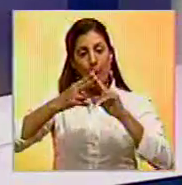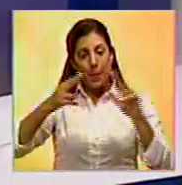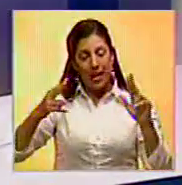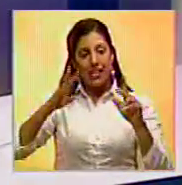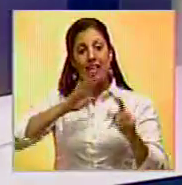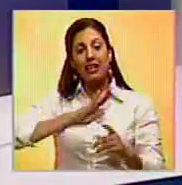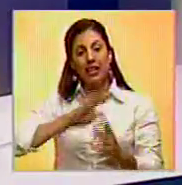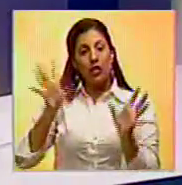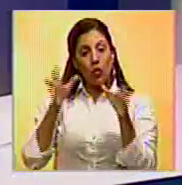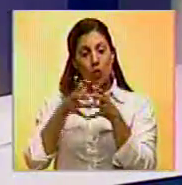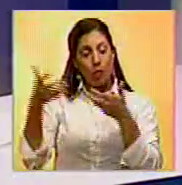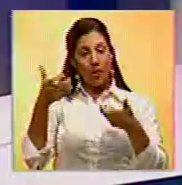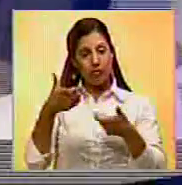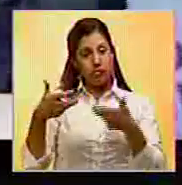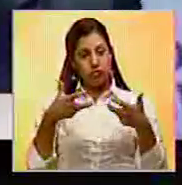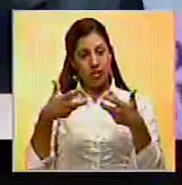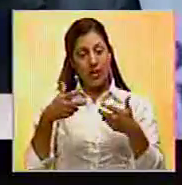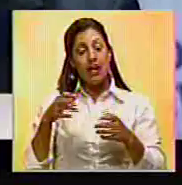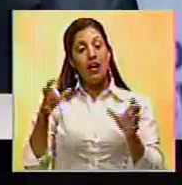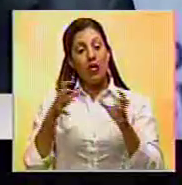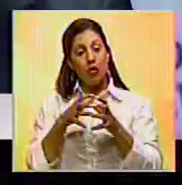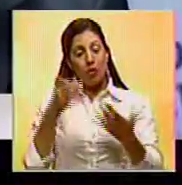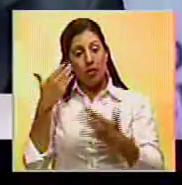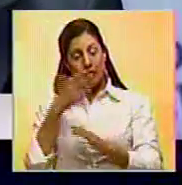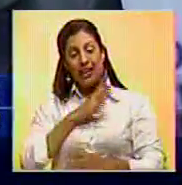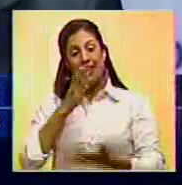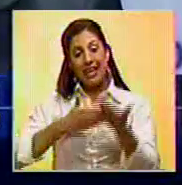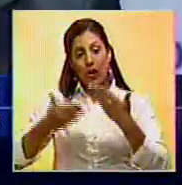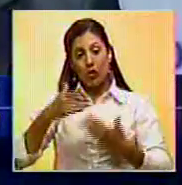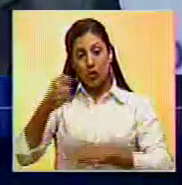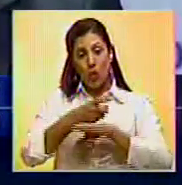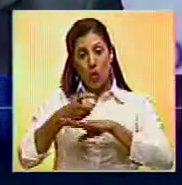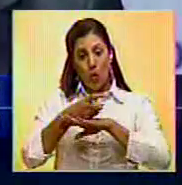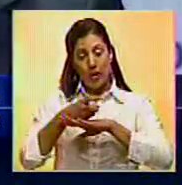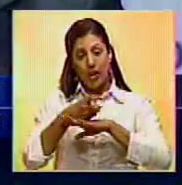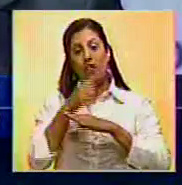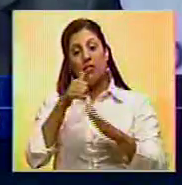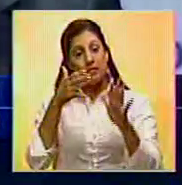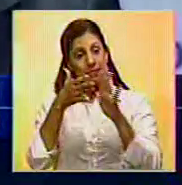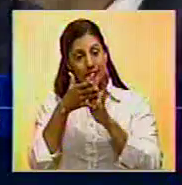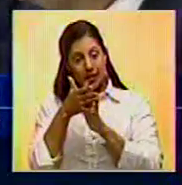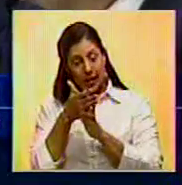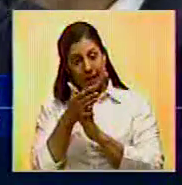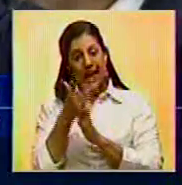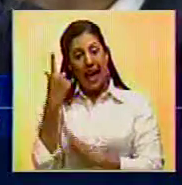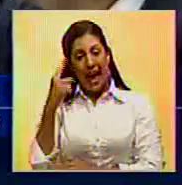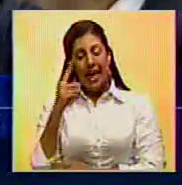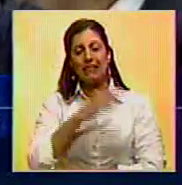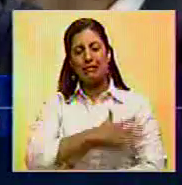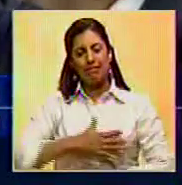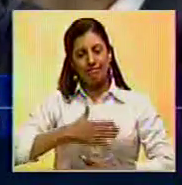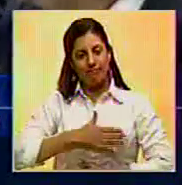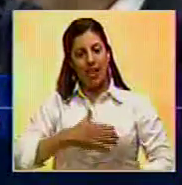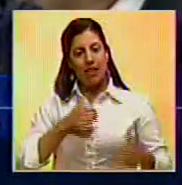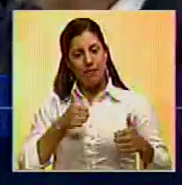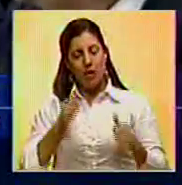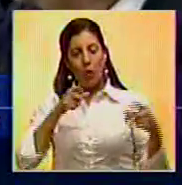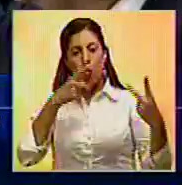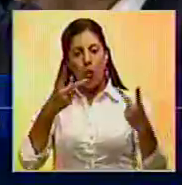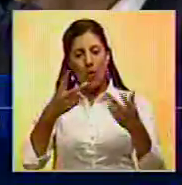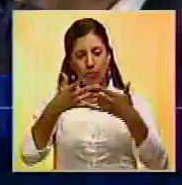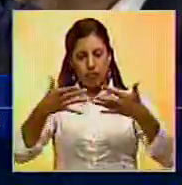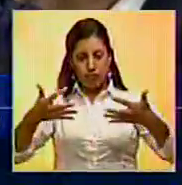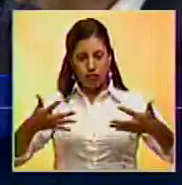alcanzado con el grupo guerrillero. Desde la casa de Nariño, el negociador del gobierno, Humberto de la Calle, señaló que hay una satisfacción ante el nuevo